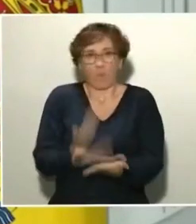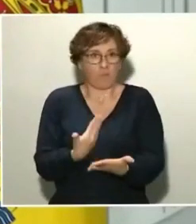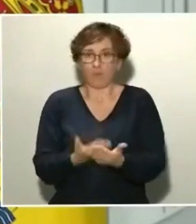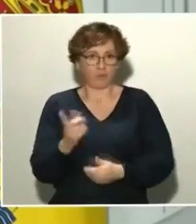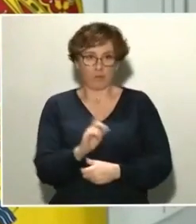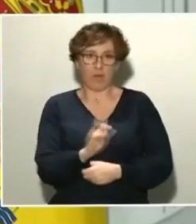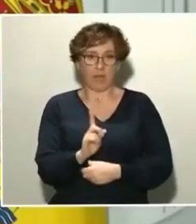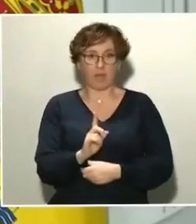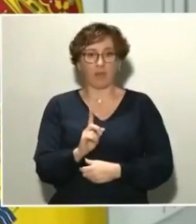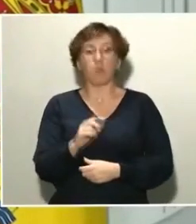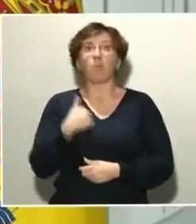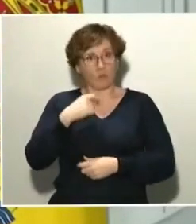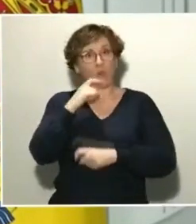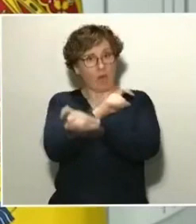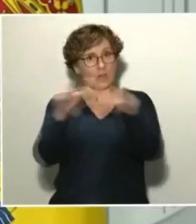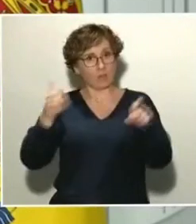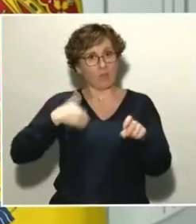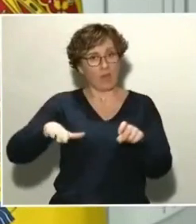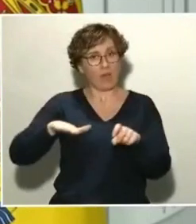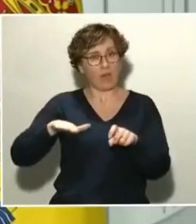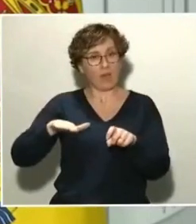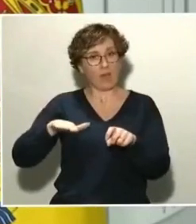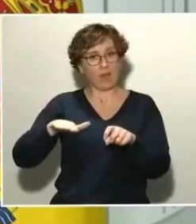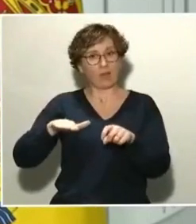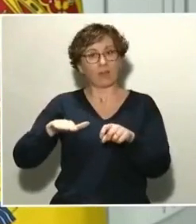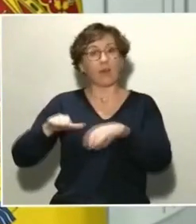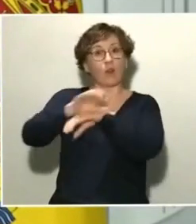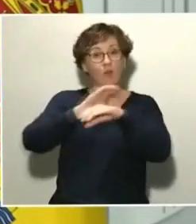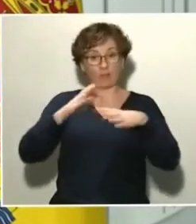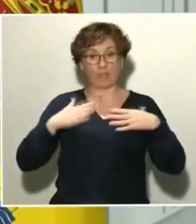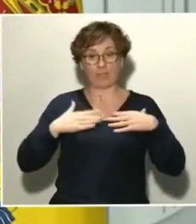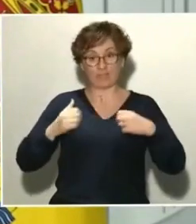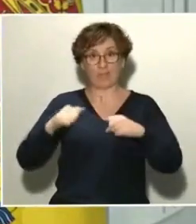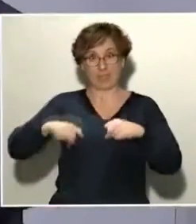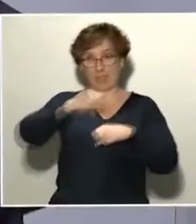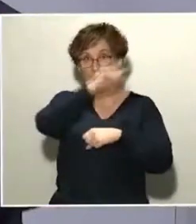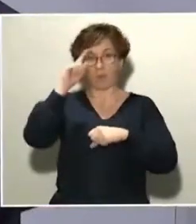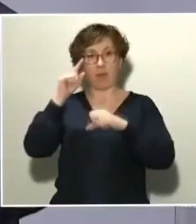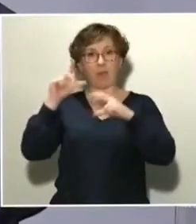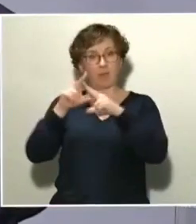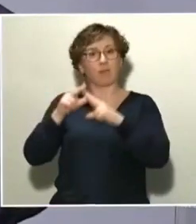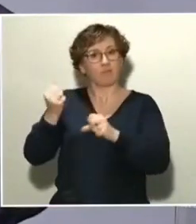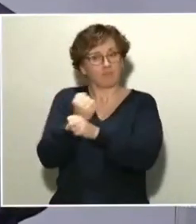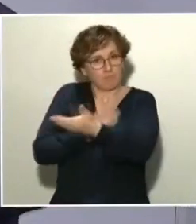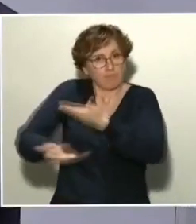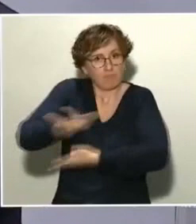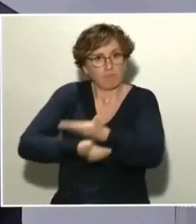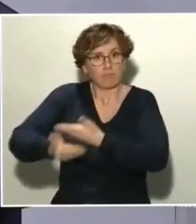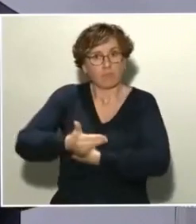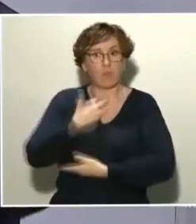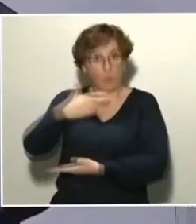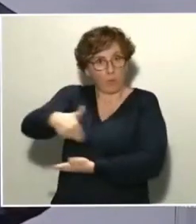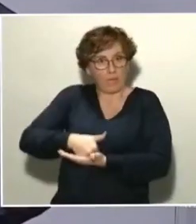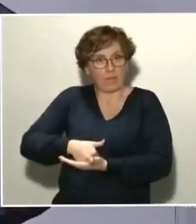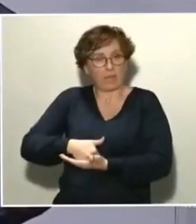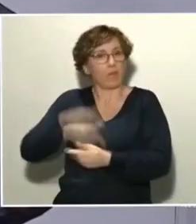trabajando con la Consejería de Sanidad de la Comunidad de Madrid, a petición de la Consejería, para reforzar